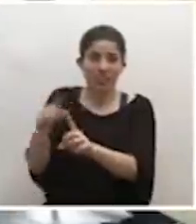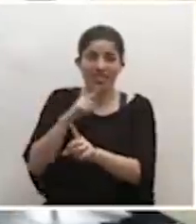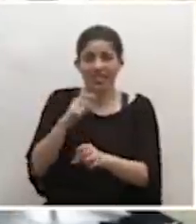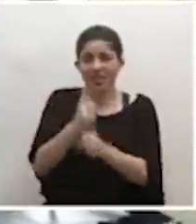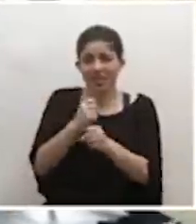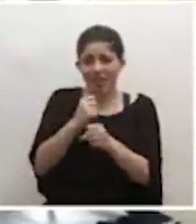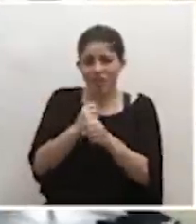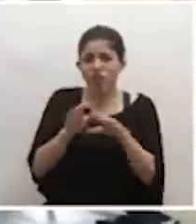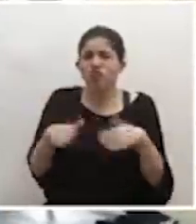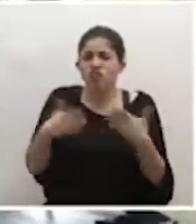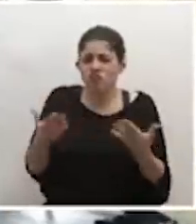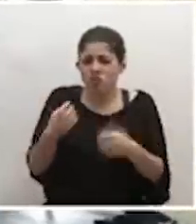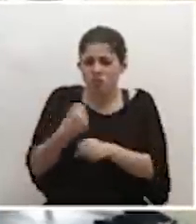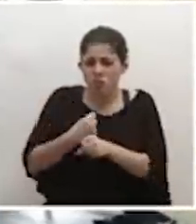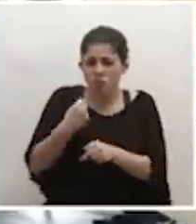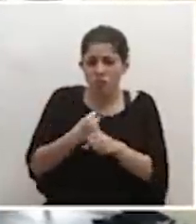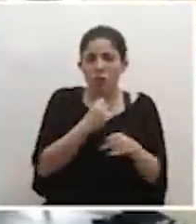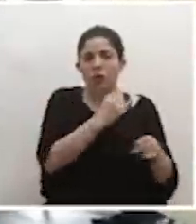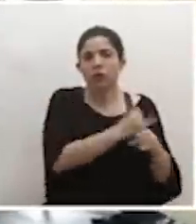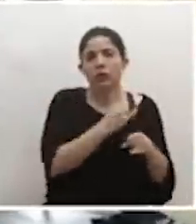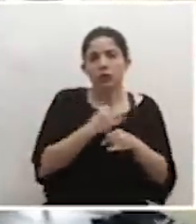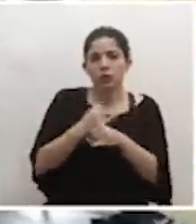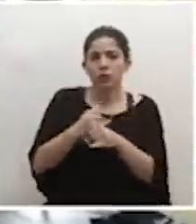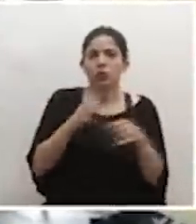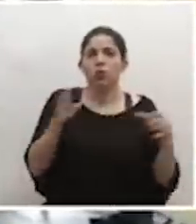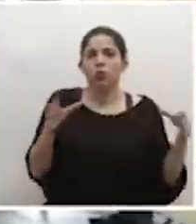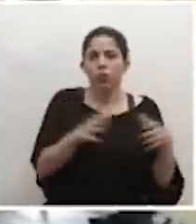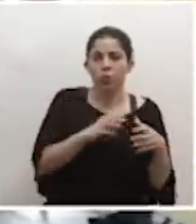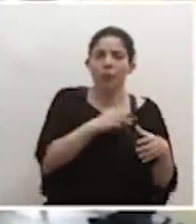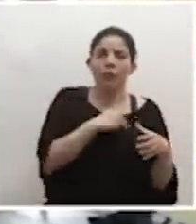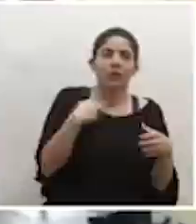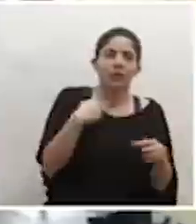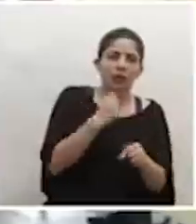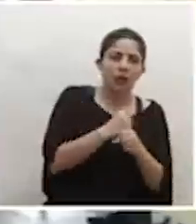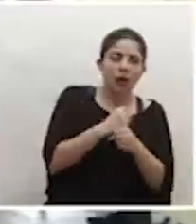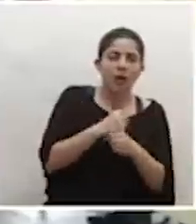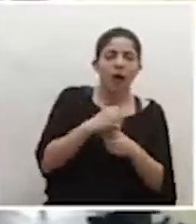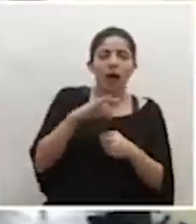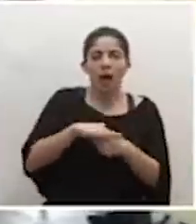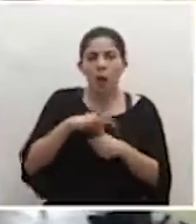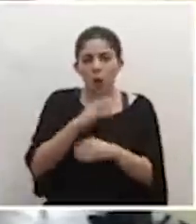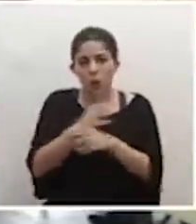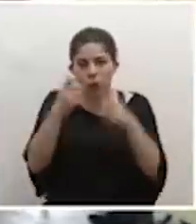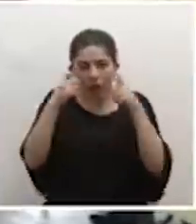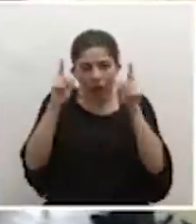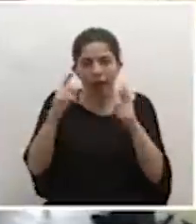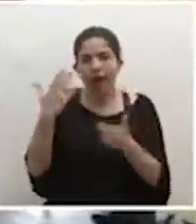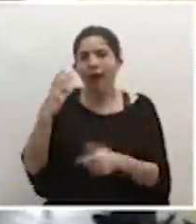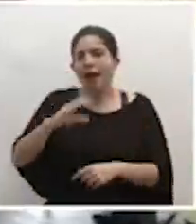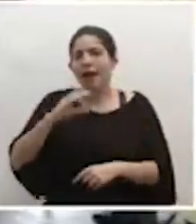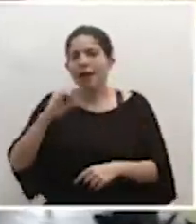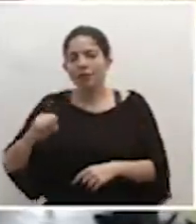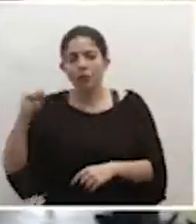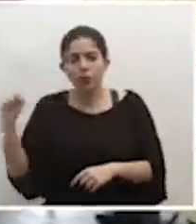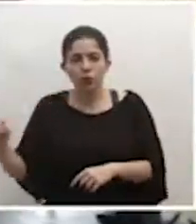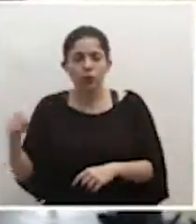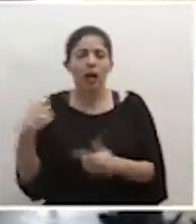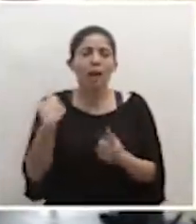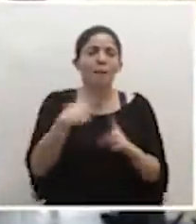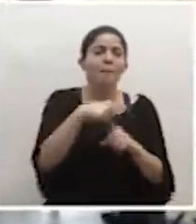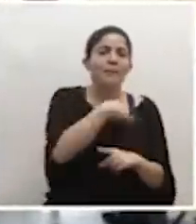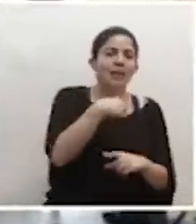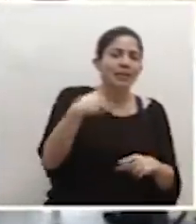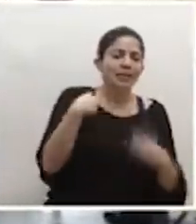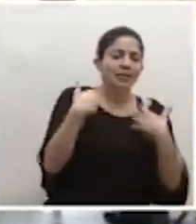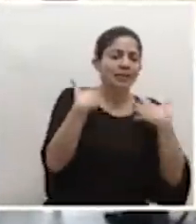trabajo en conjunto donde están todas las instituciones policiales, el Ministerio de Trabajo, Agricultura y Granería, Cajos de Servicios de Seguros Sociales, el